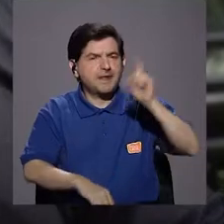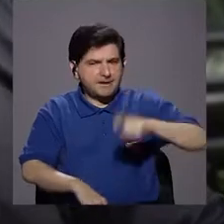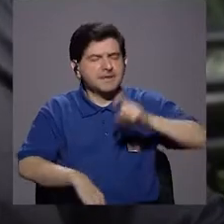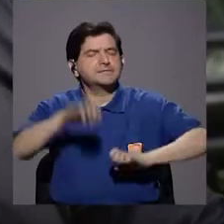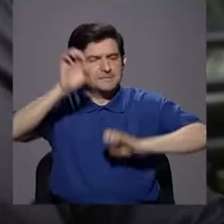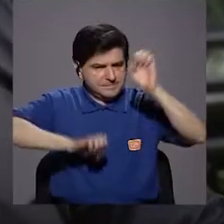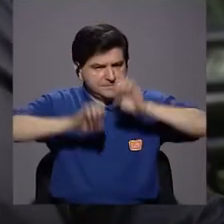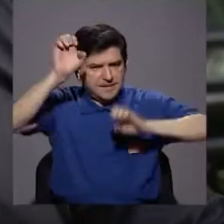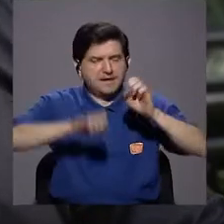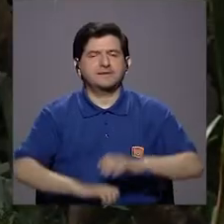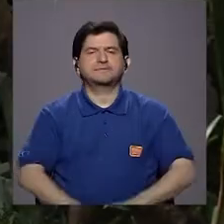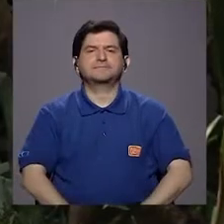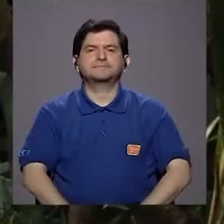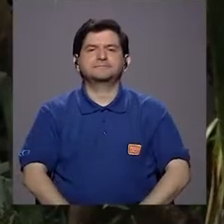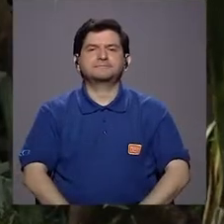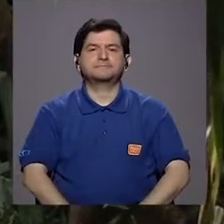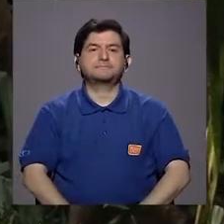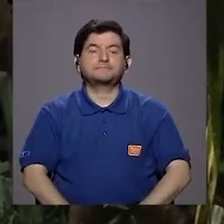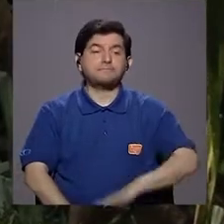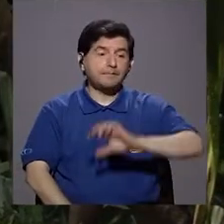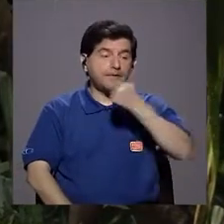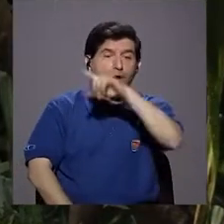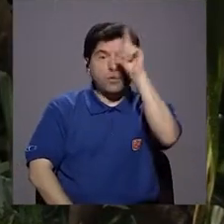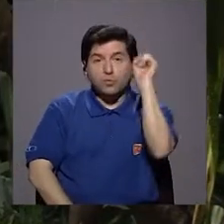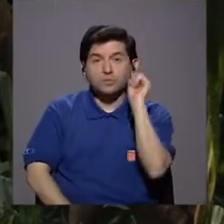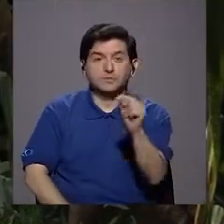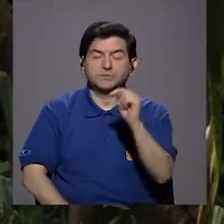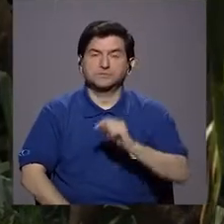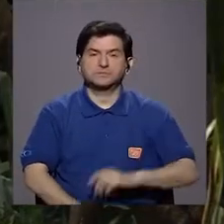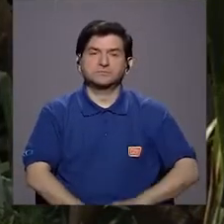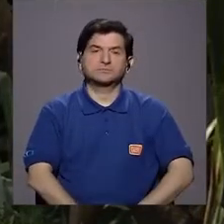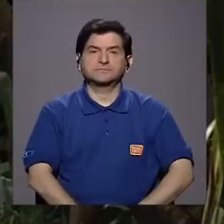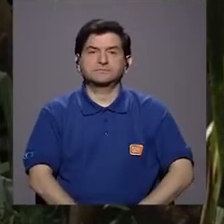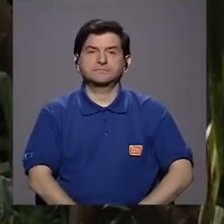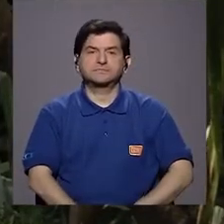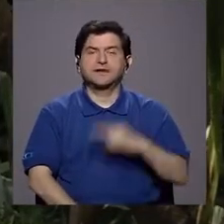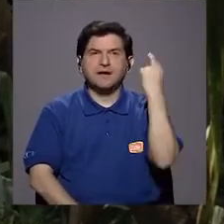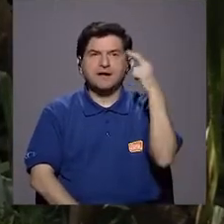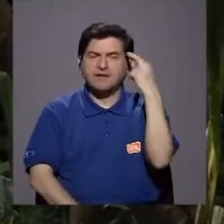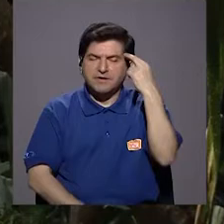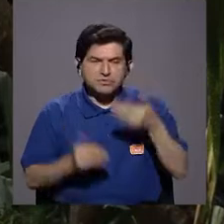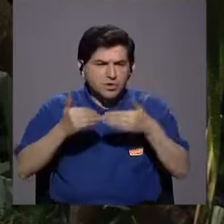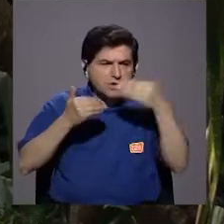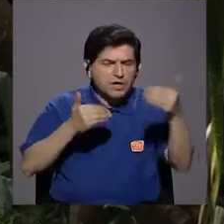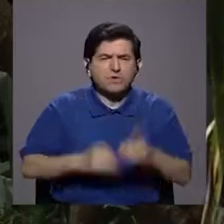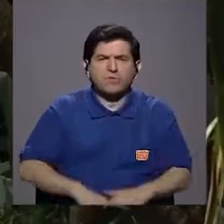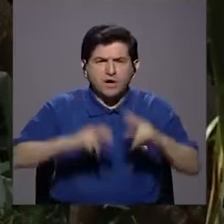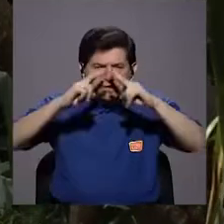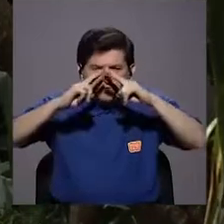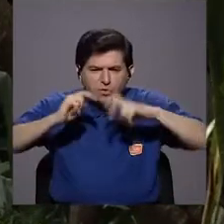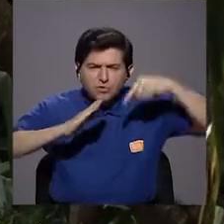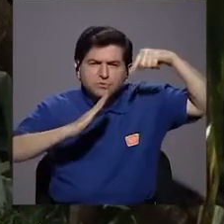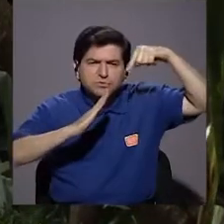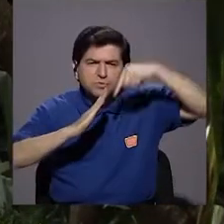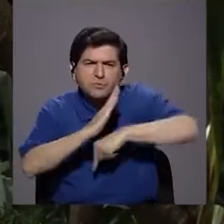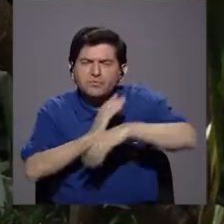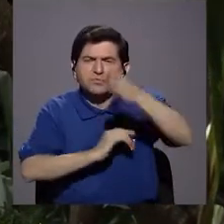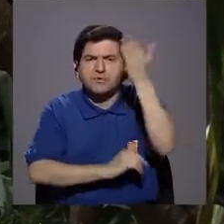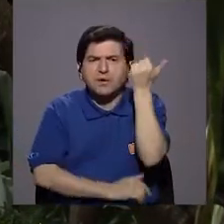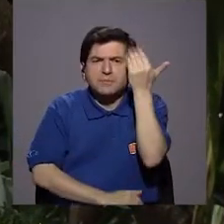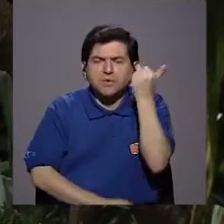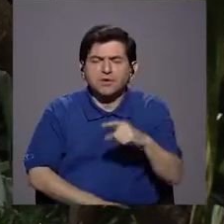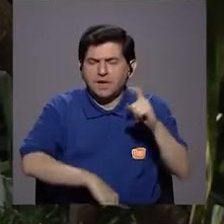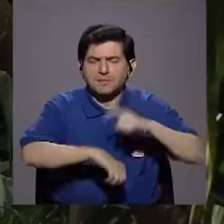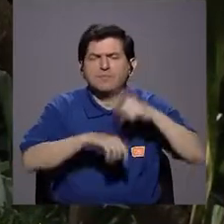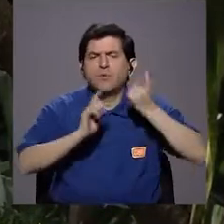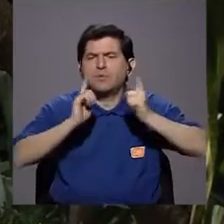sí requiere de una evaluación. Atención. Y otra consulta también era, ¿por qué y cuándo hacer revisiones más profundas?